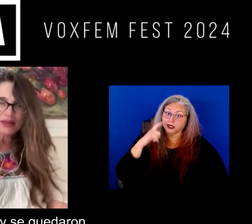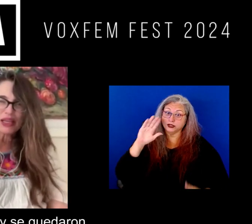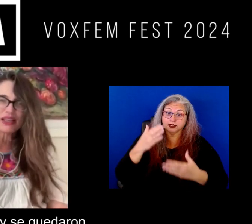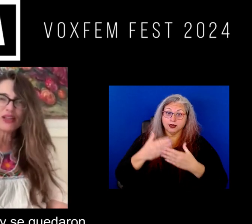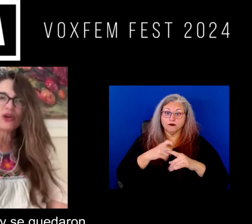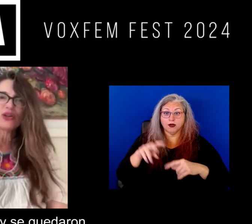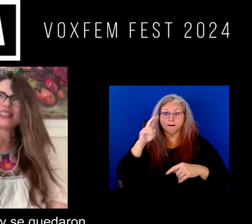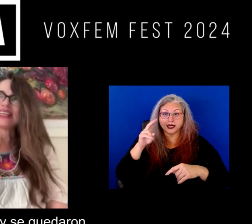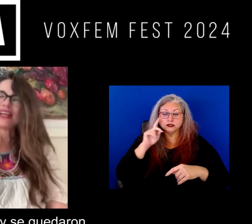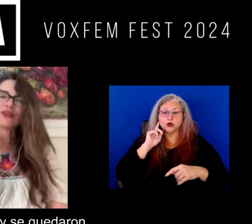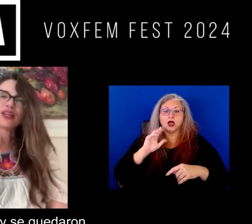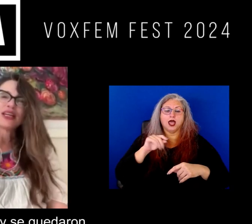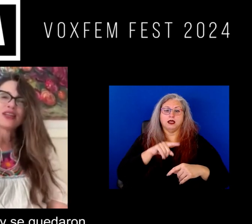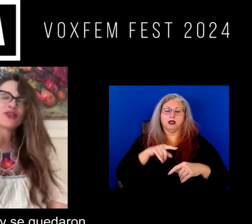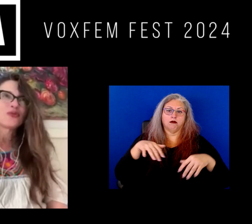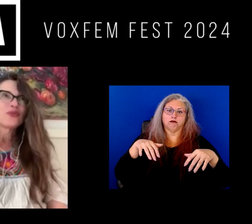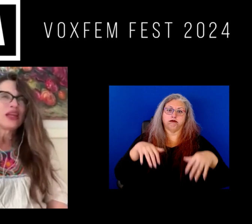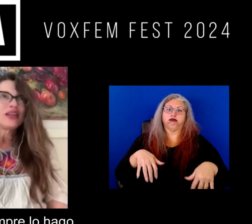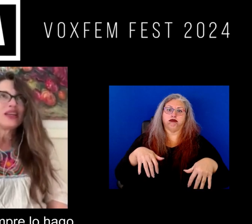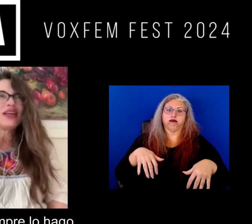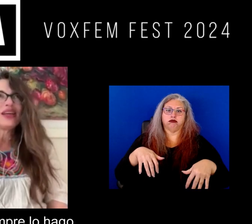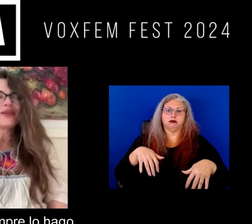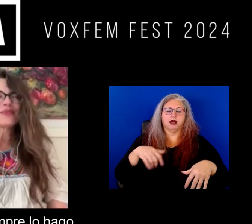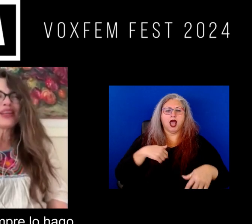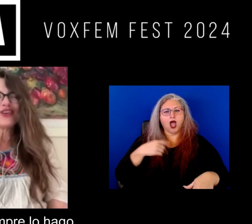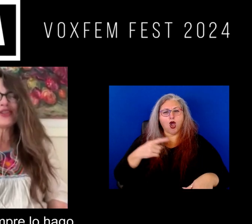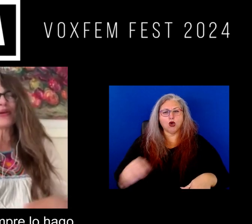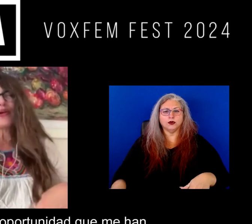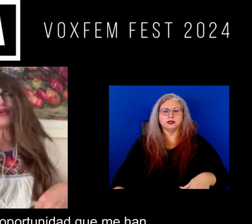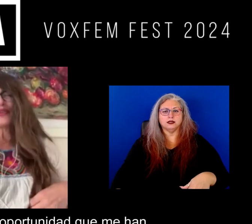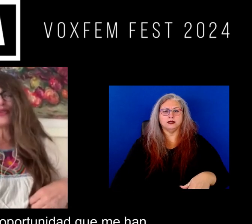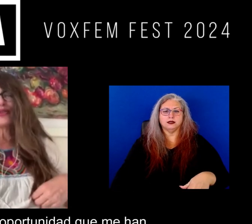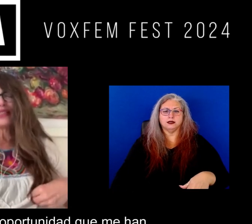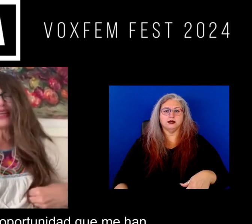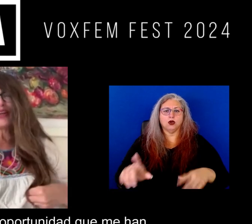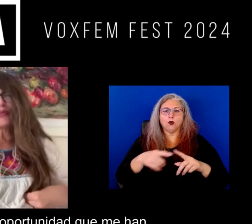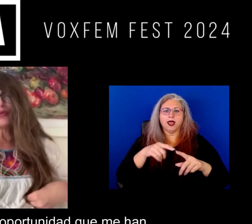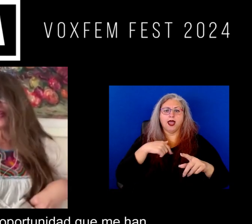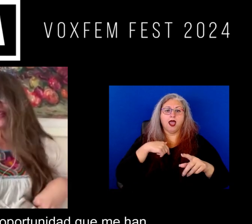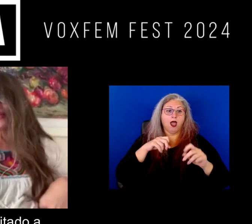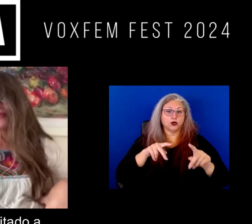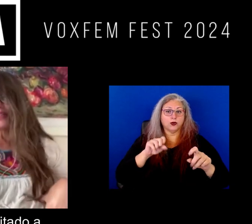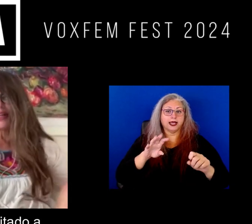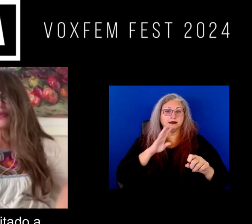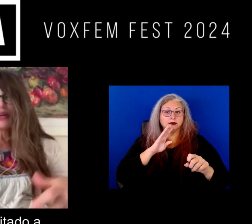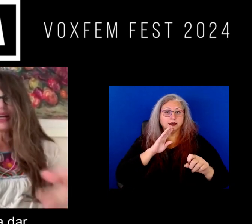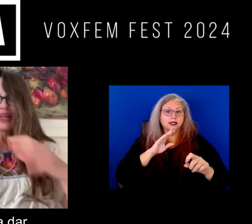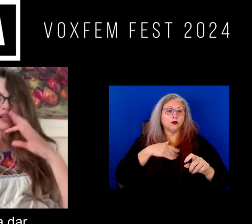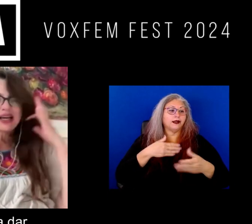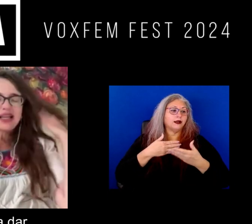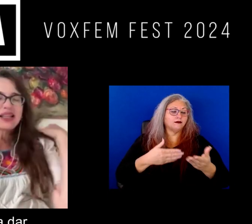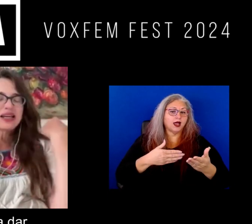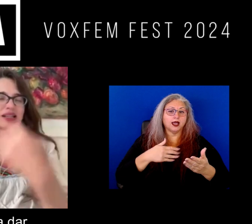México y se quedaron ¿no? y yo siempre lo hago cuando he tenido la oportunidad que me han invitado